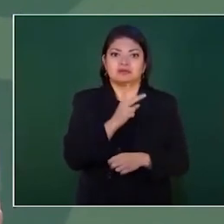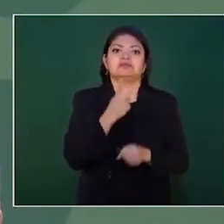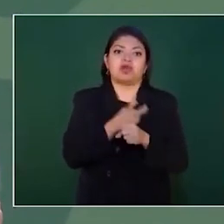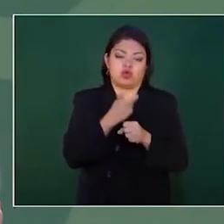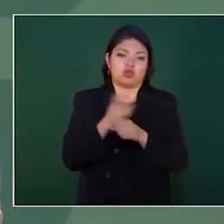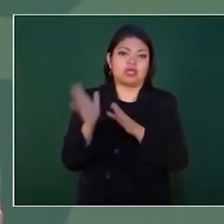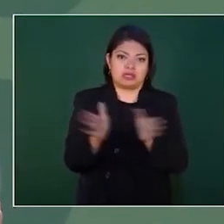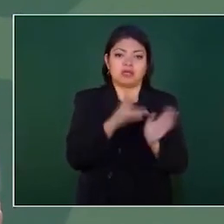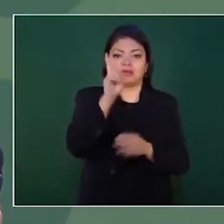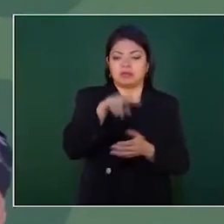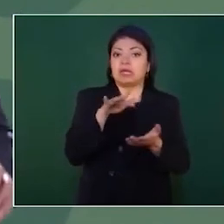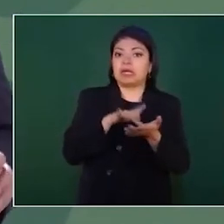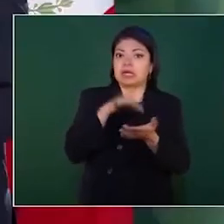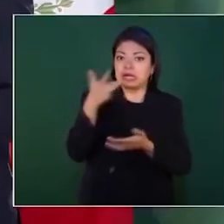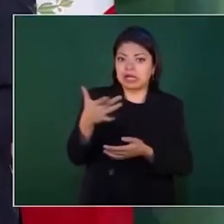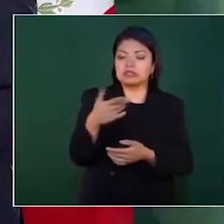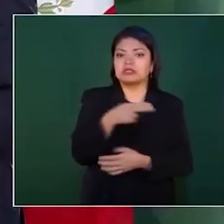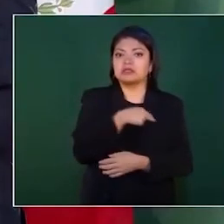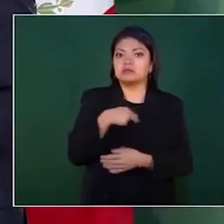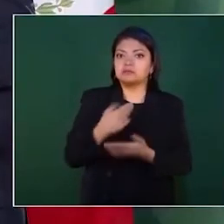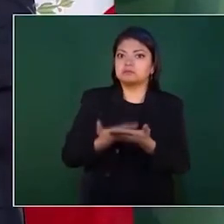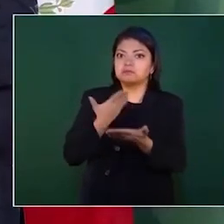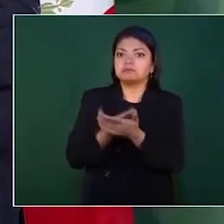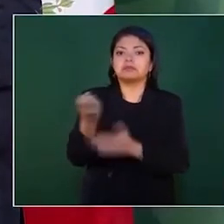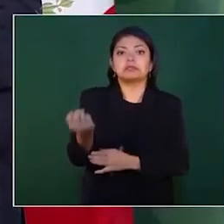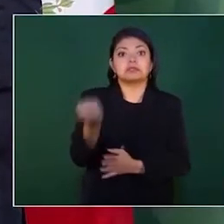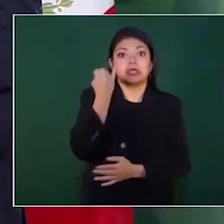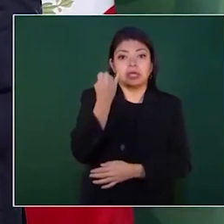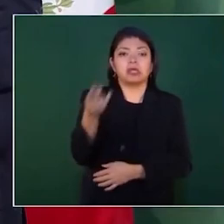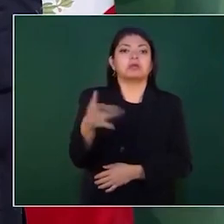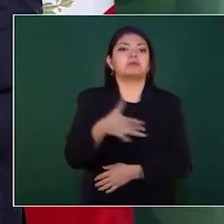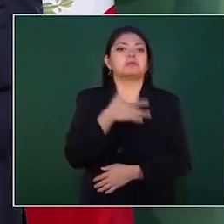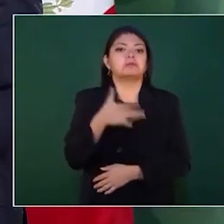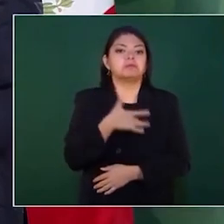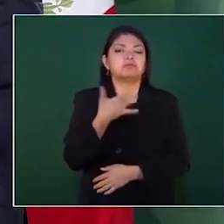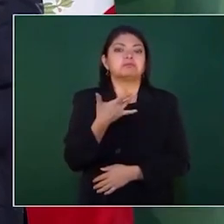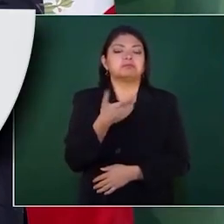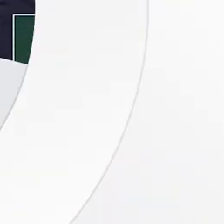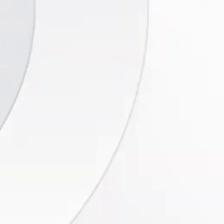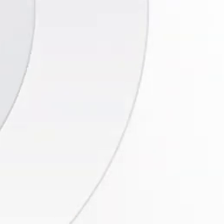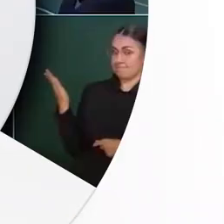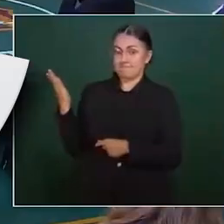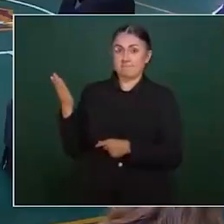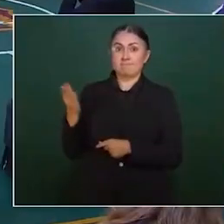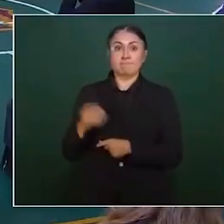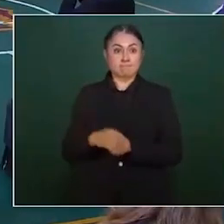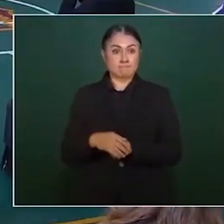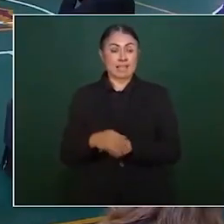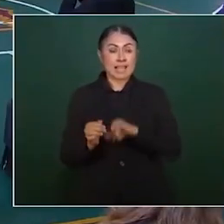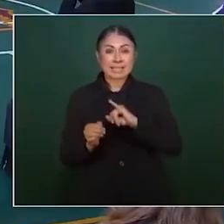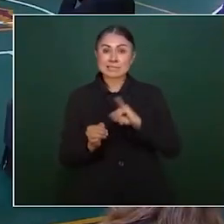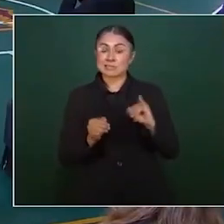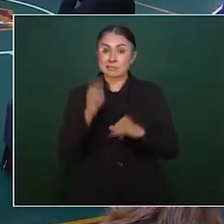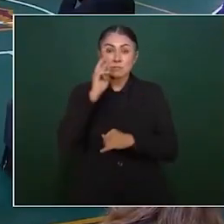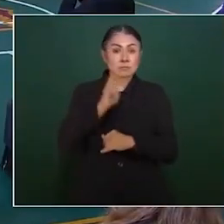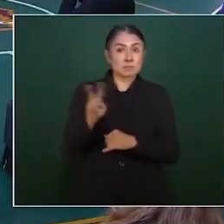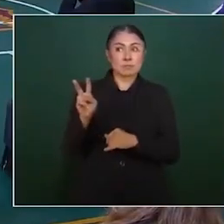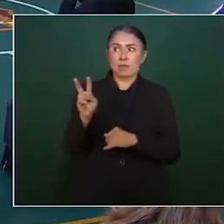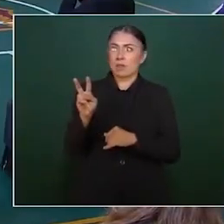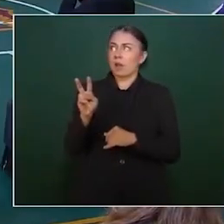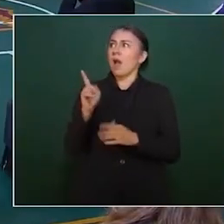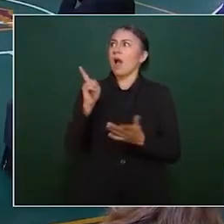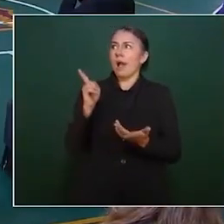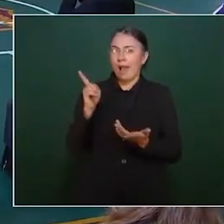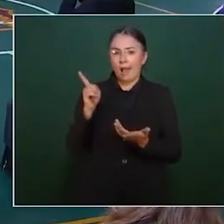la receptividad a nuestro planteamiento y la sensibilidad para poder atender este tema. La vía del tren que recorrió el